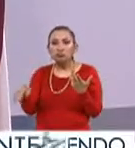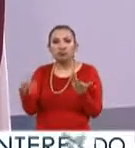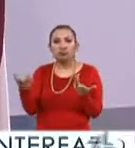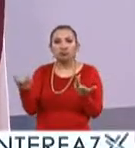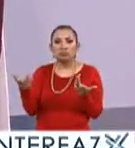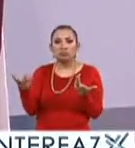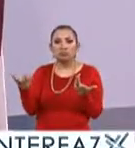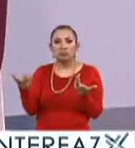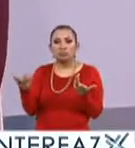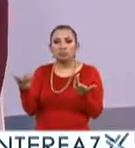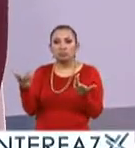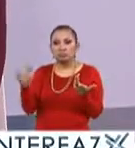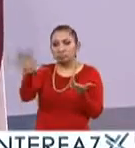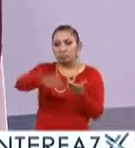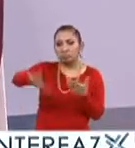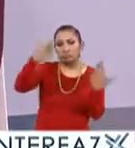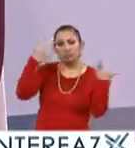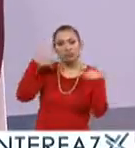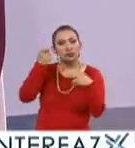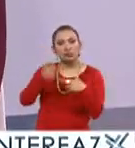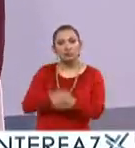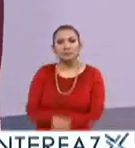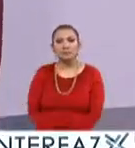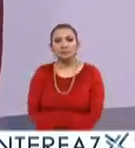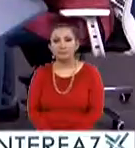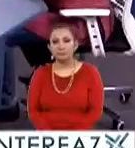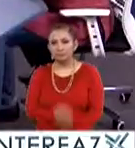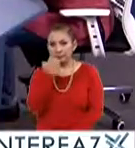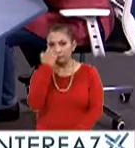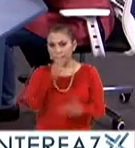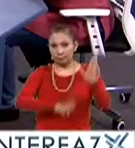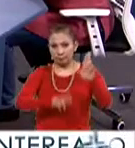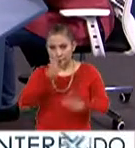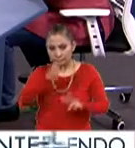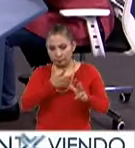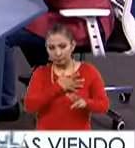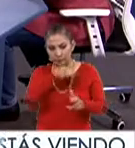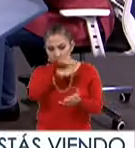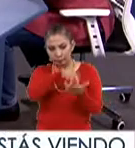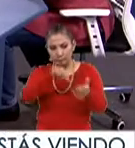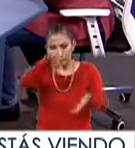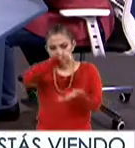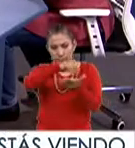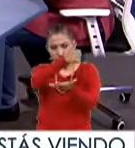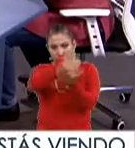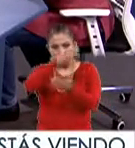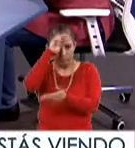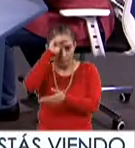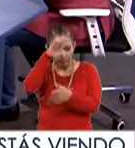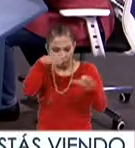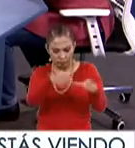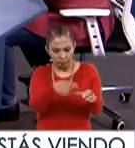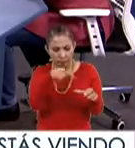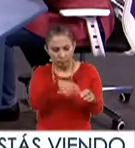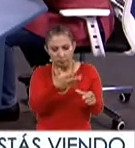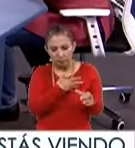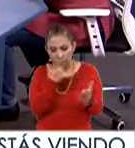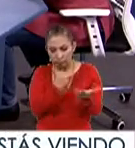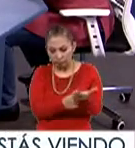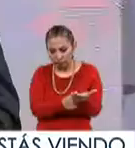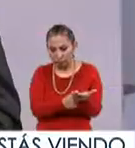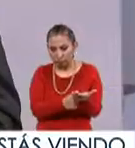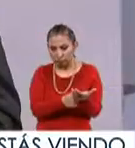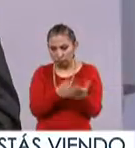también el cuerpo docente, etcétera? Claro. La escuela normal se encuentra ubicada en el centro de la ciudad de Monterrey. Tenemos ahorita,